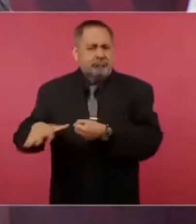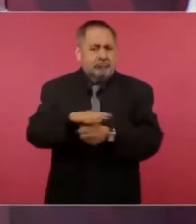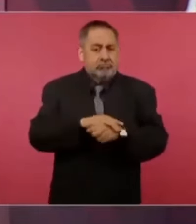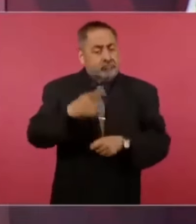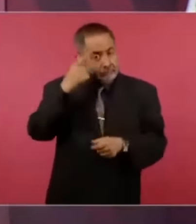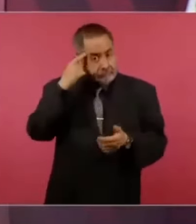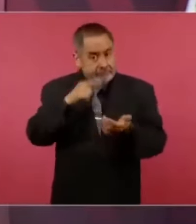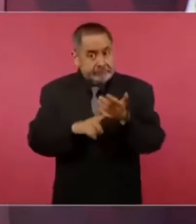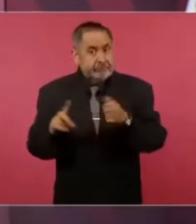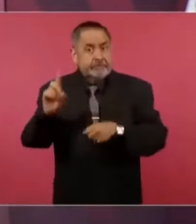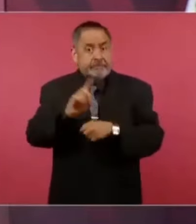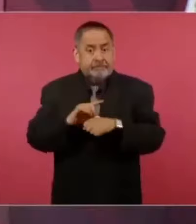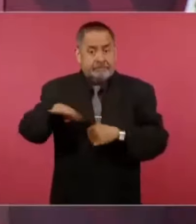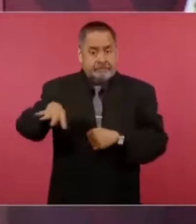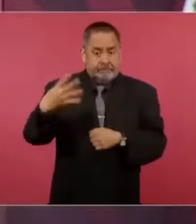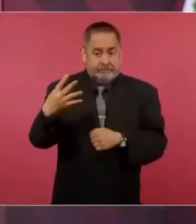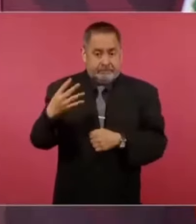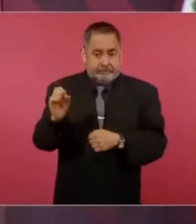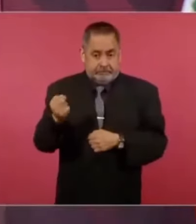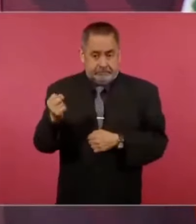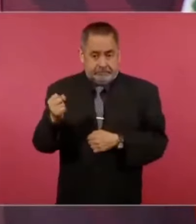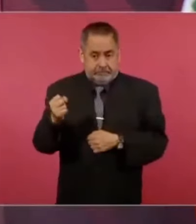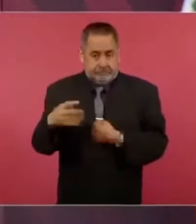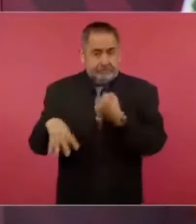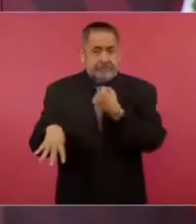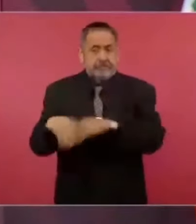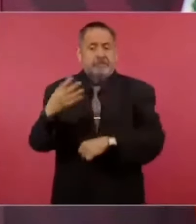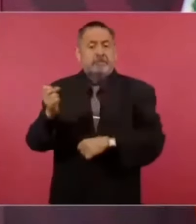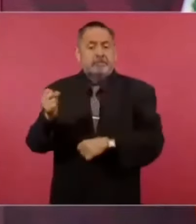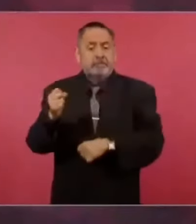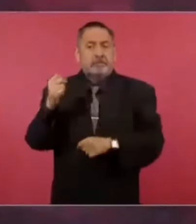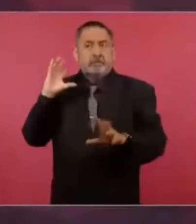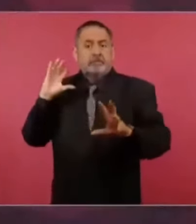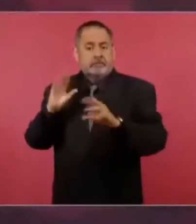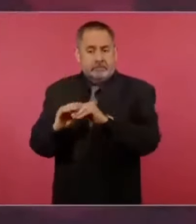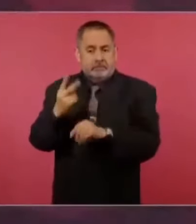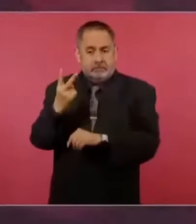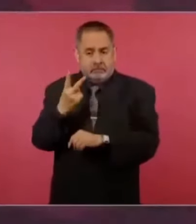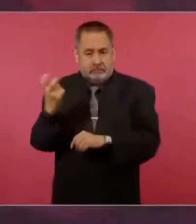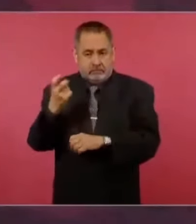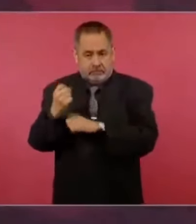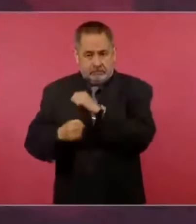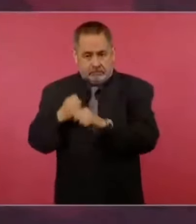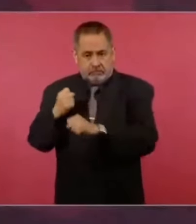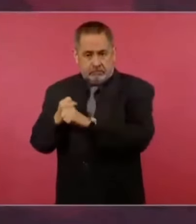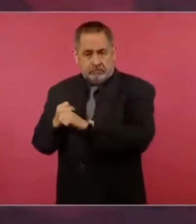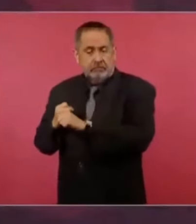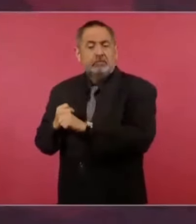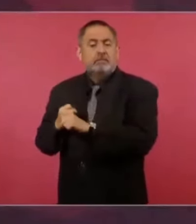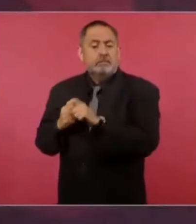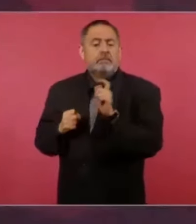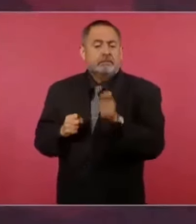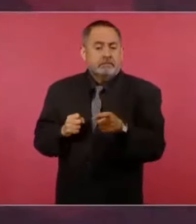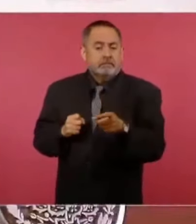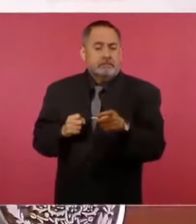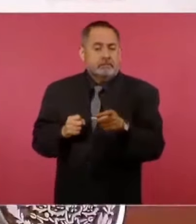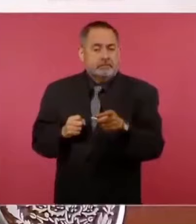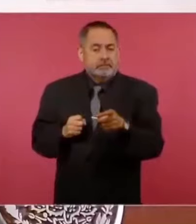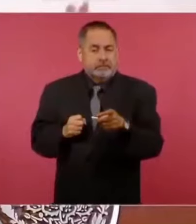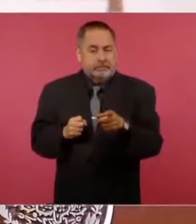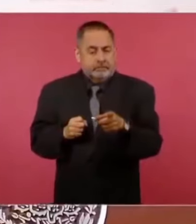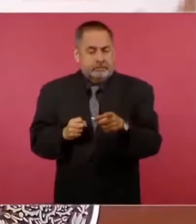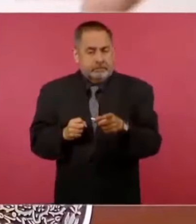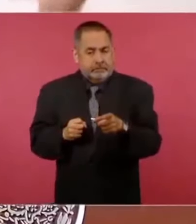14 de septiembre se cumplen 200 años de